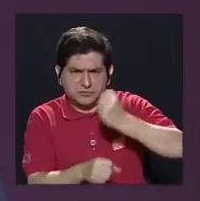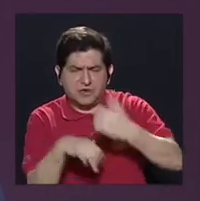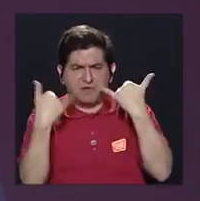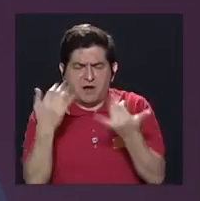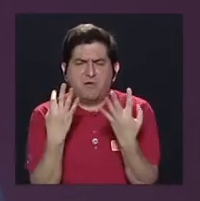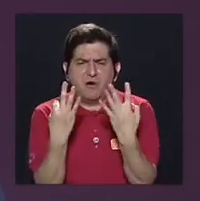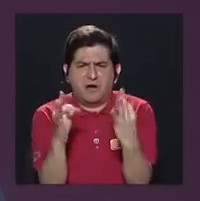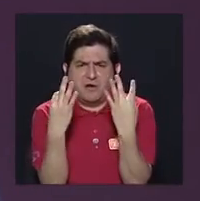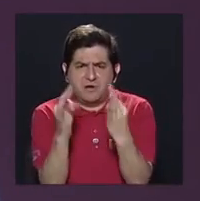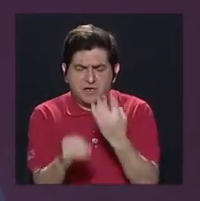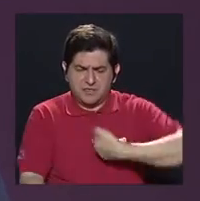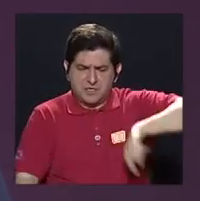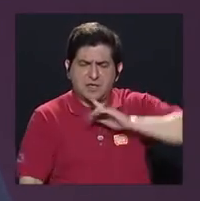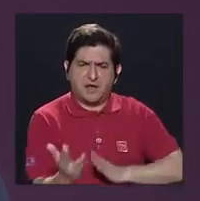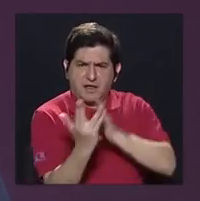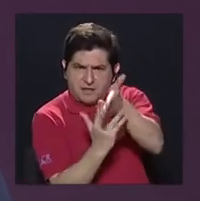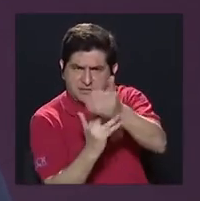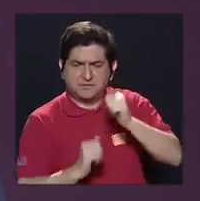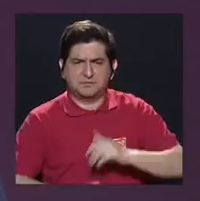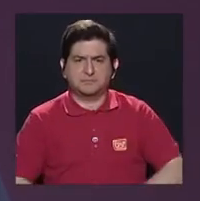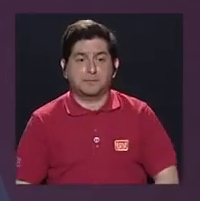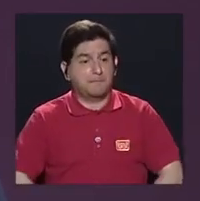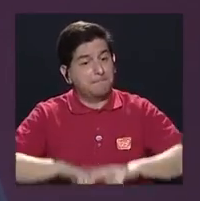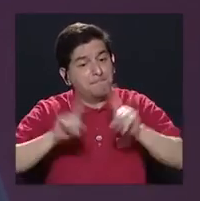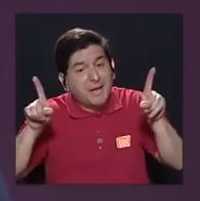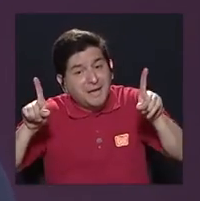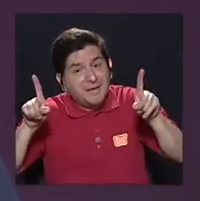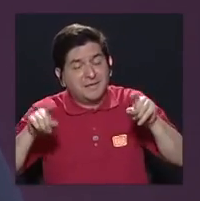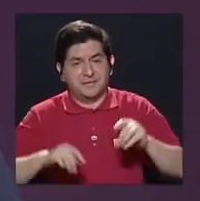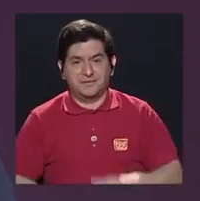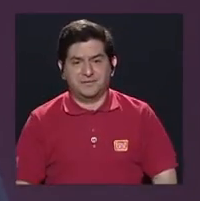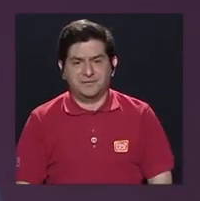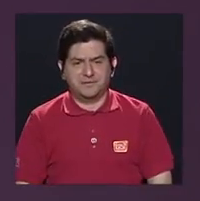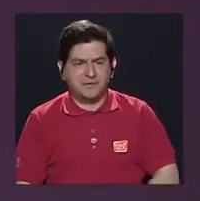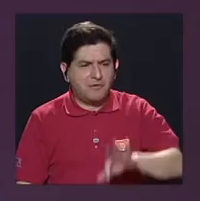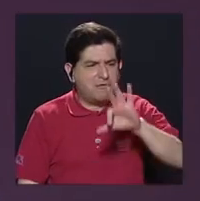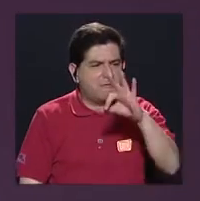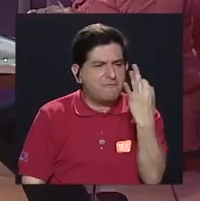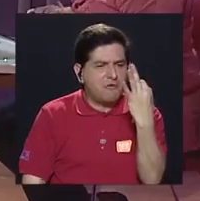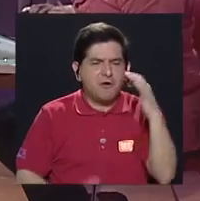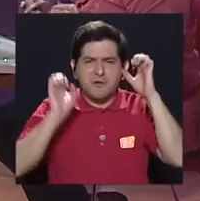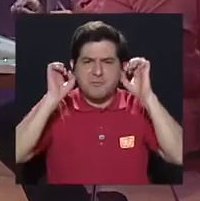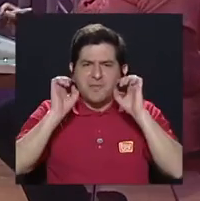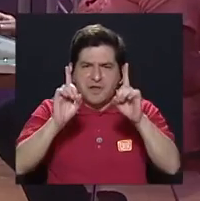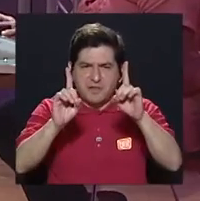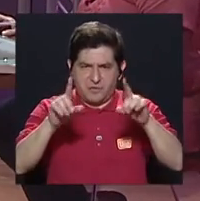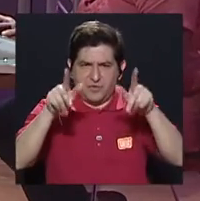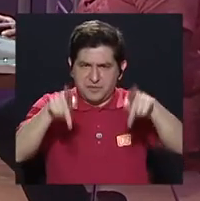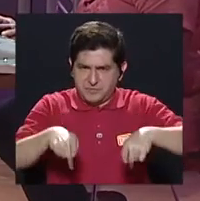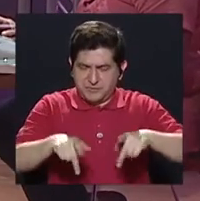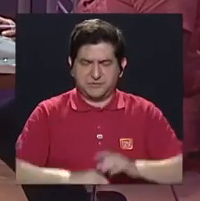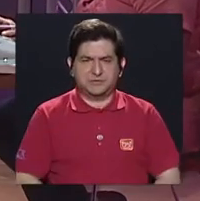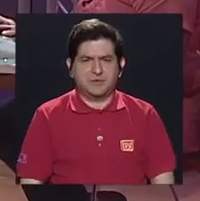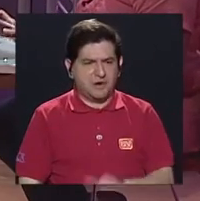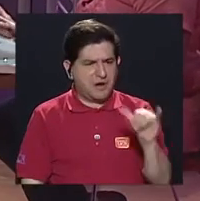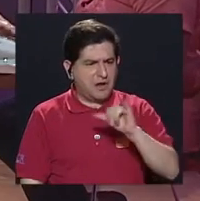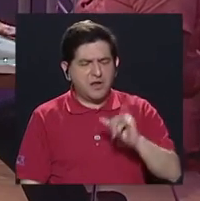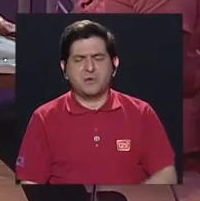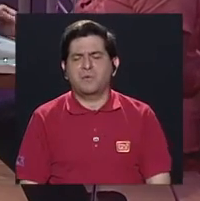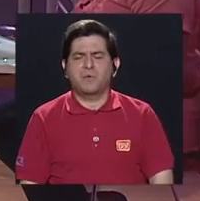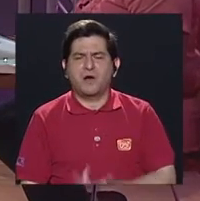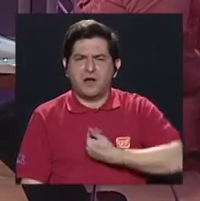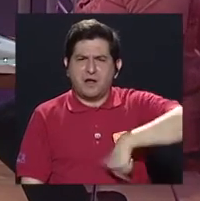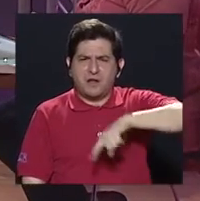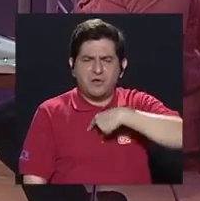tratando nosotros de llegar, ¿verdad? Pero es una manera de ir educando, utilizando a gente. Igual, cuando hemos tocado puertas,